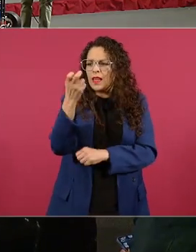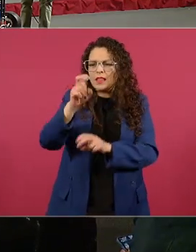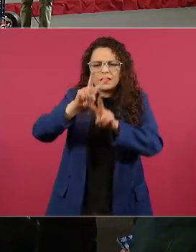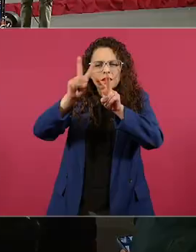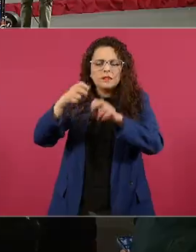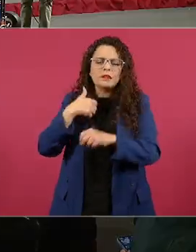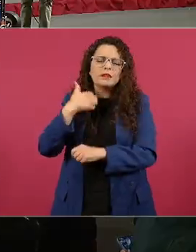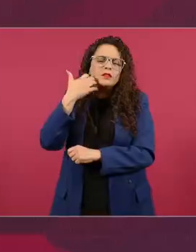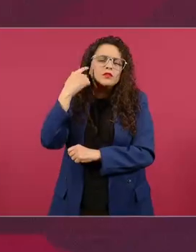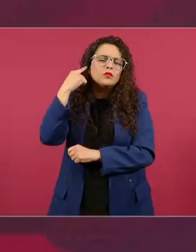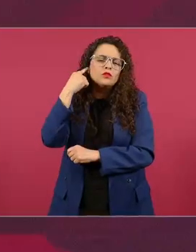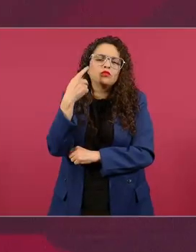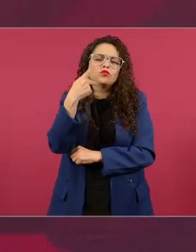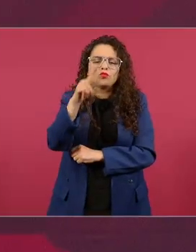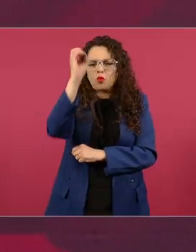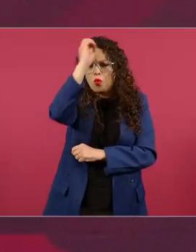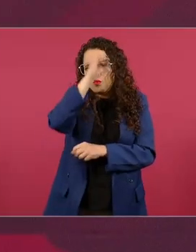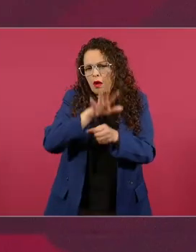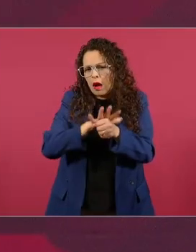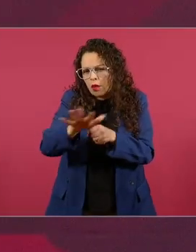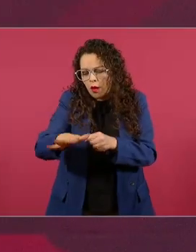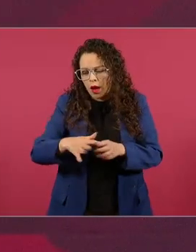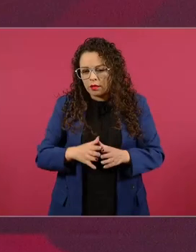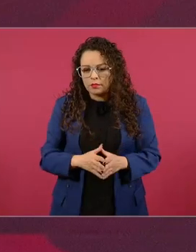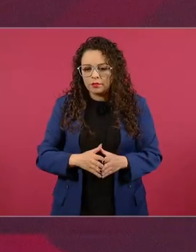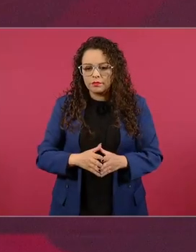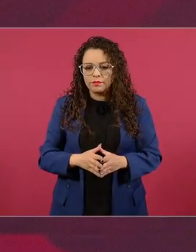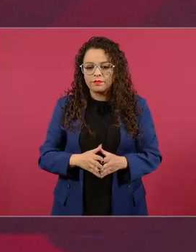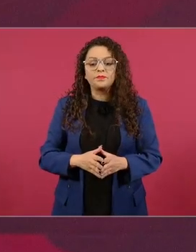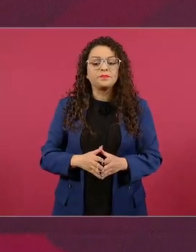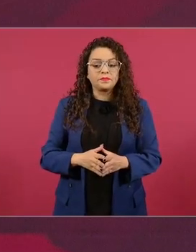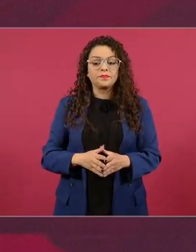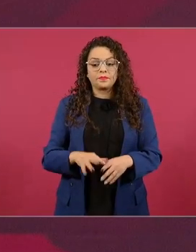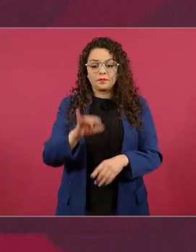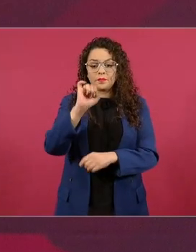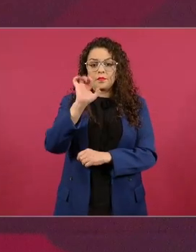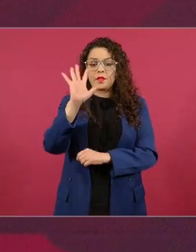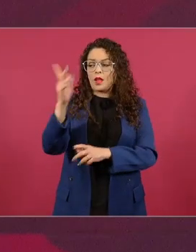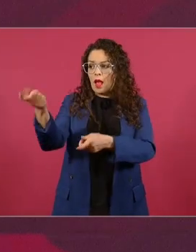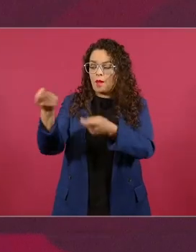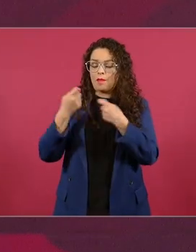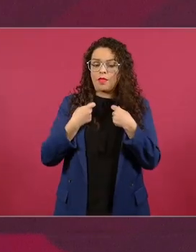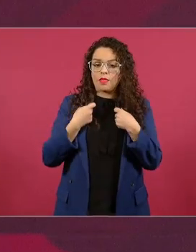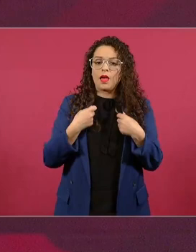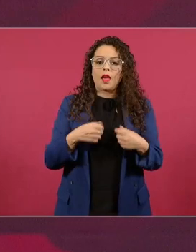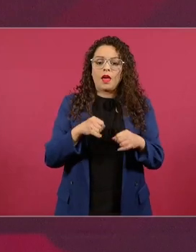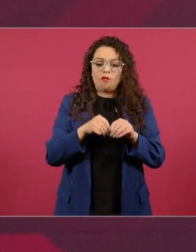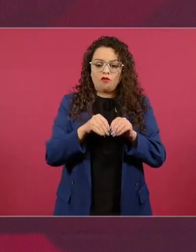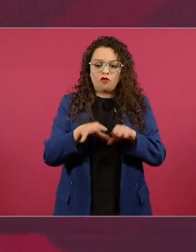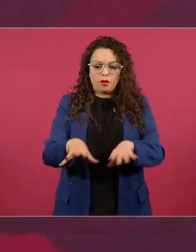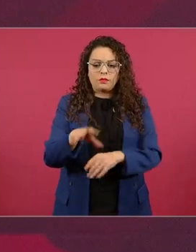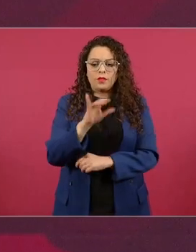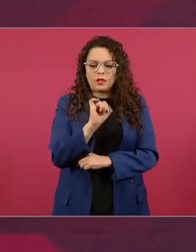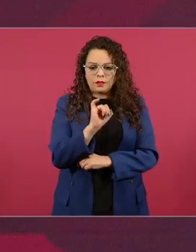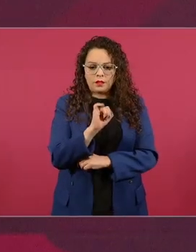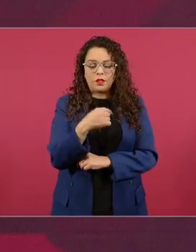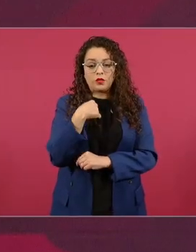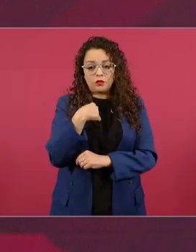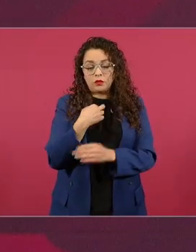yo tengo el informe y estoy pendiente de que se avance para